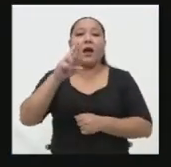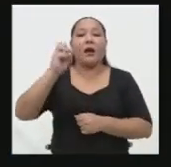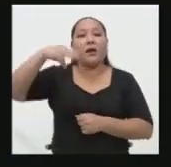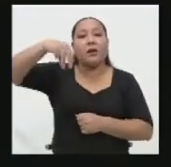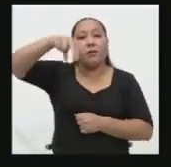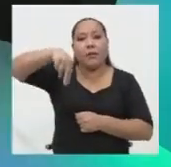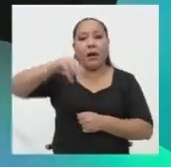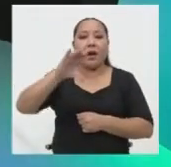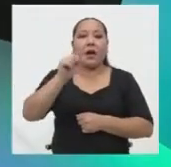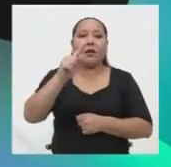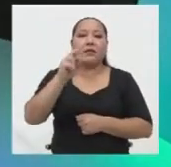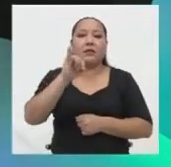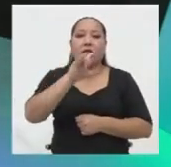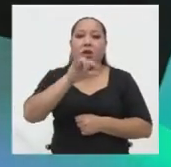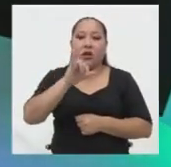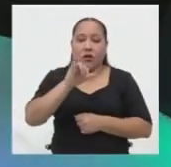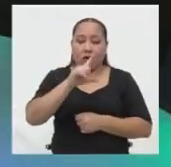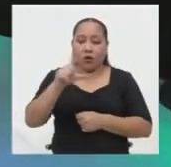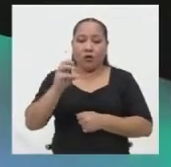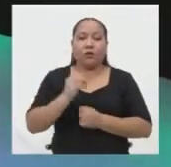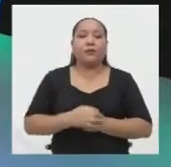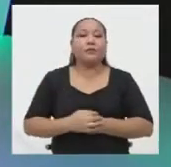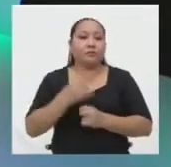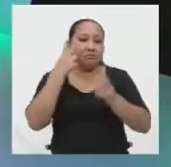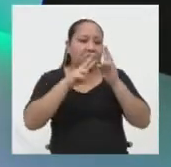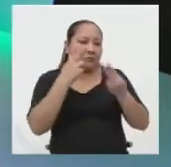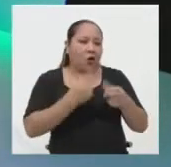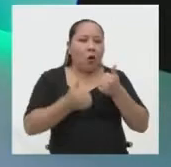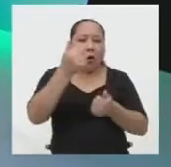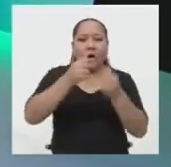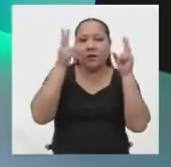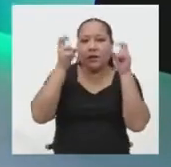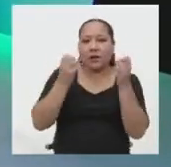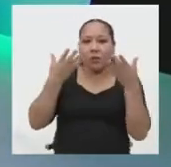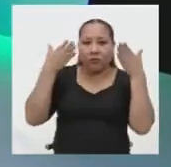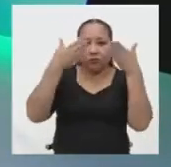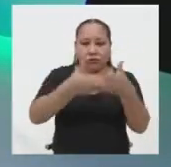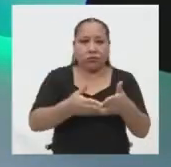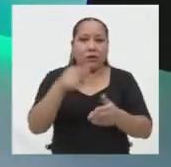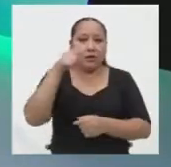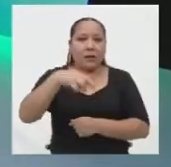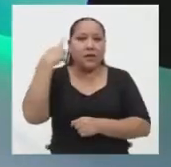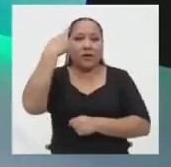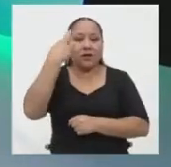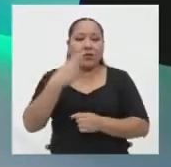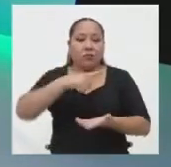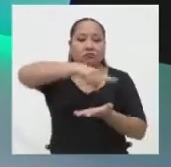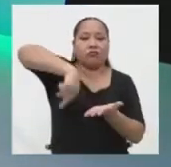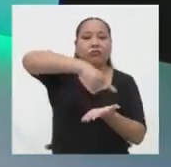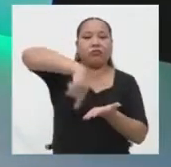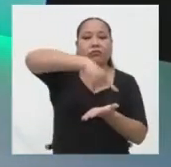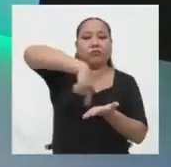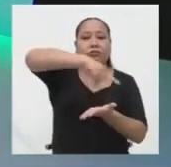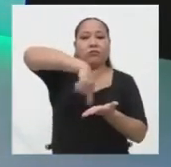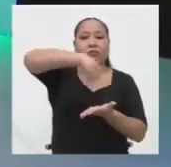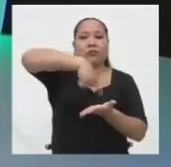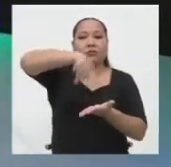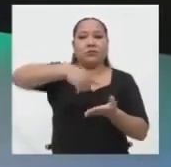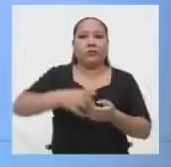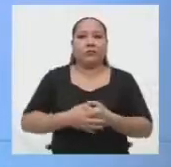y Ataco. Vamos, candidata, a conocer de inmediato qué tema le corresponde y para ello giramos la ruleta.